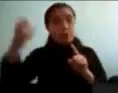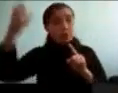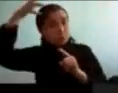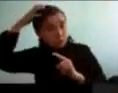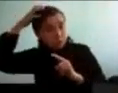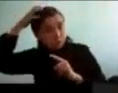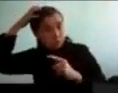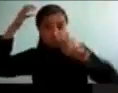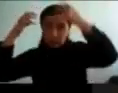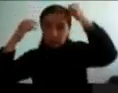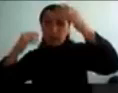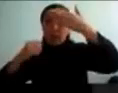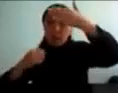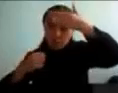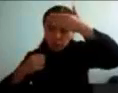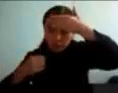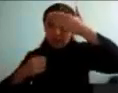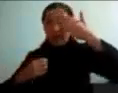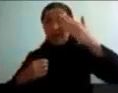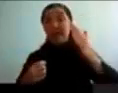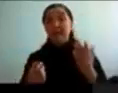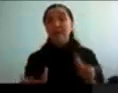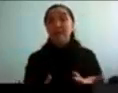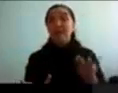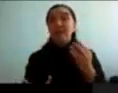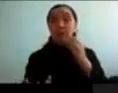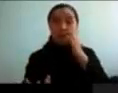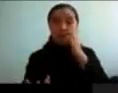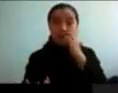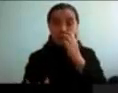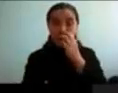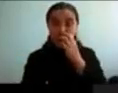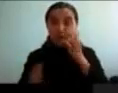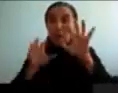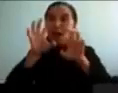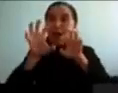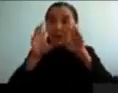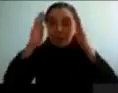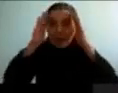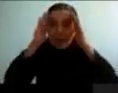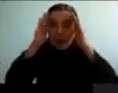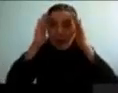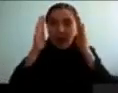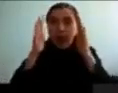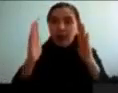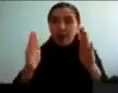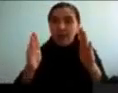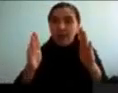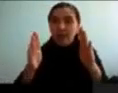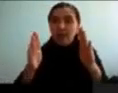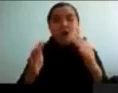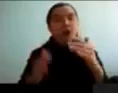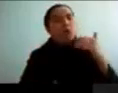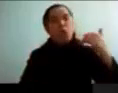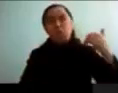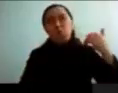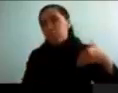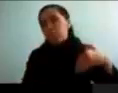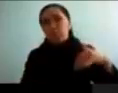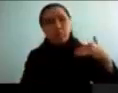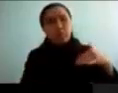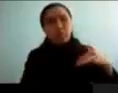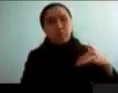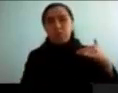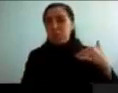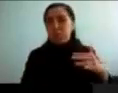regiones frontales, paritales, somos los animales, en el fondo, en los cuales, la atención juega un rol, muy, muy, muy relevante, en nuestra